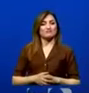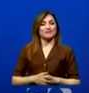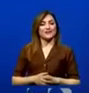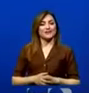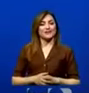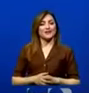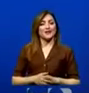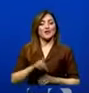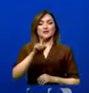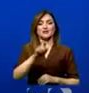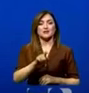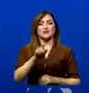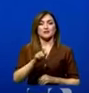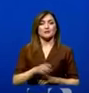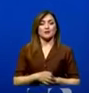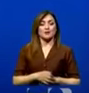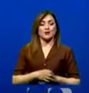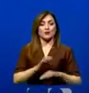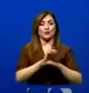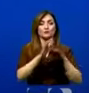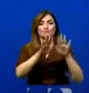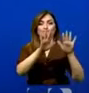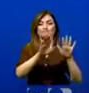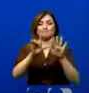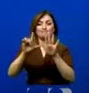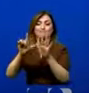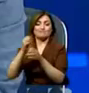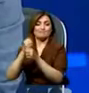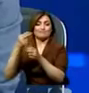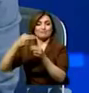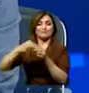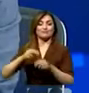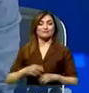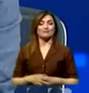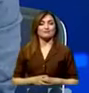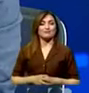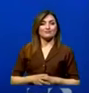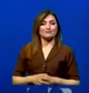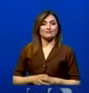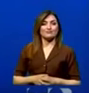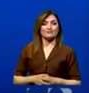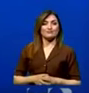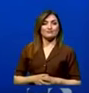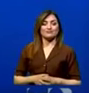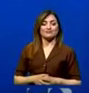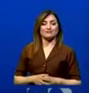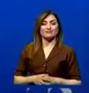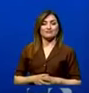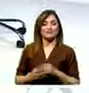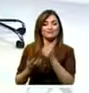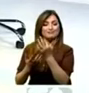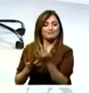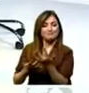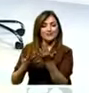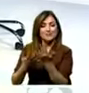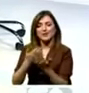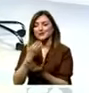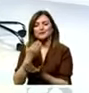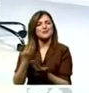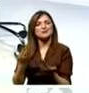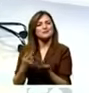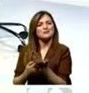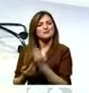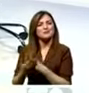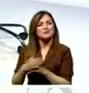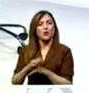de cada diez ecuatorianos puedan tener trabajo. una definición? ¿Perdón? ¿Qué es una definición? ¿O están esperando algo más? No. Vuelvo